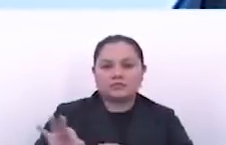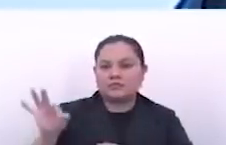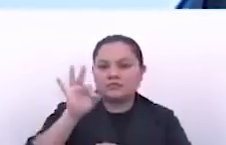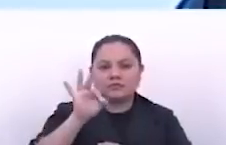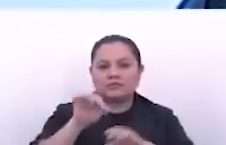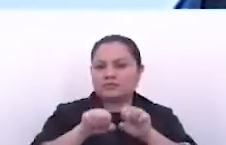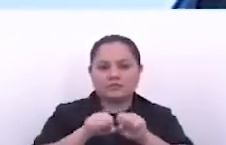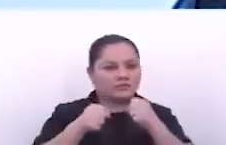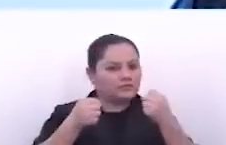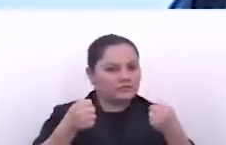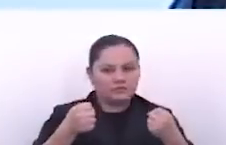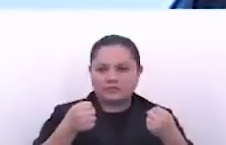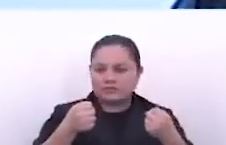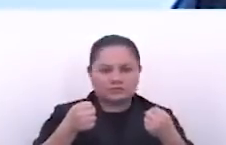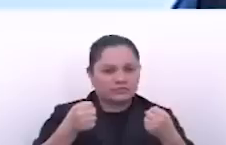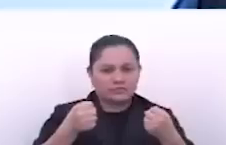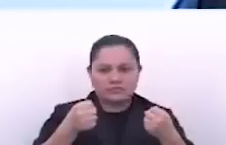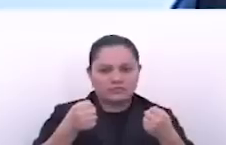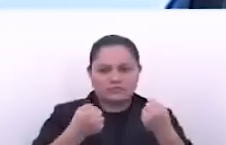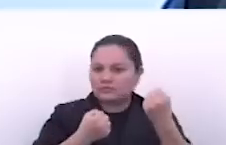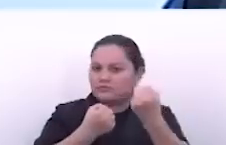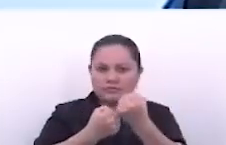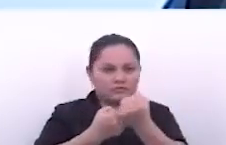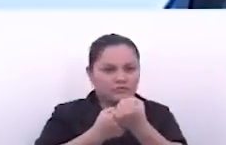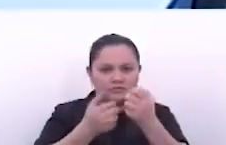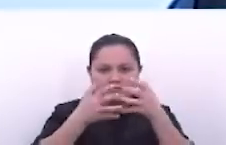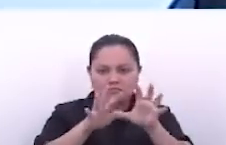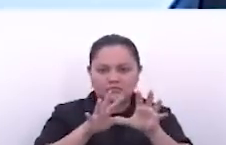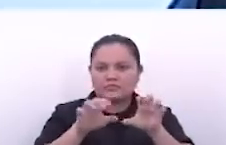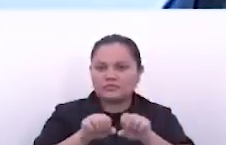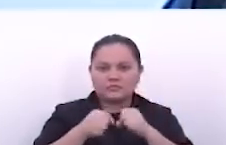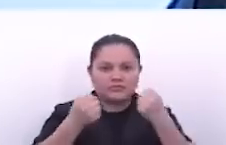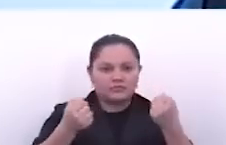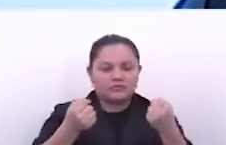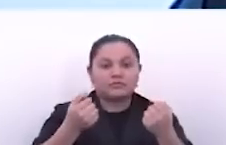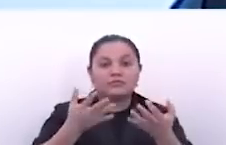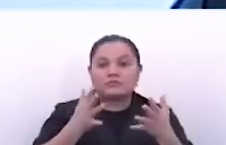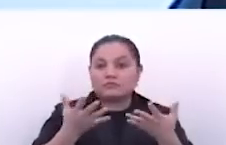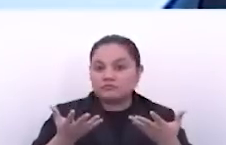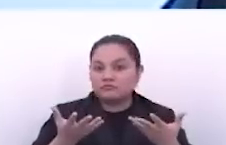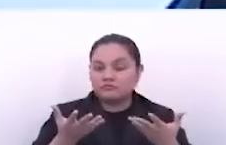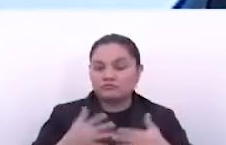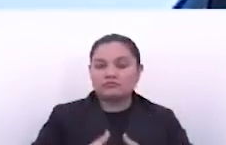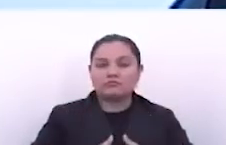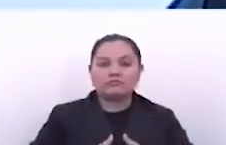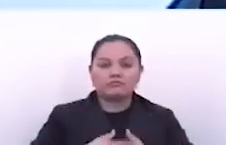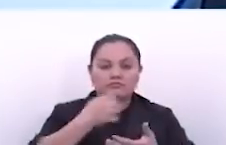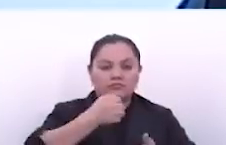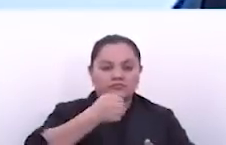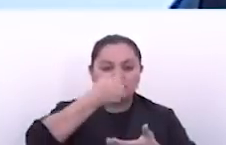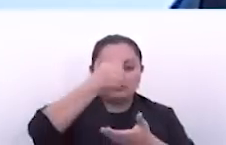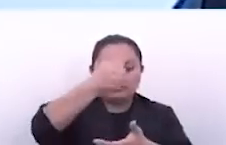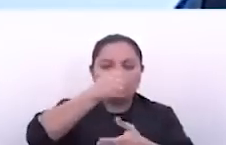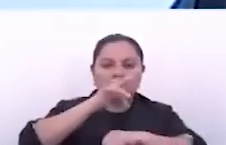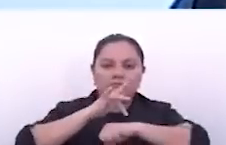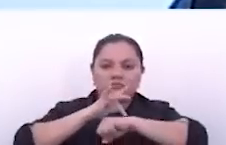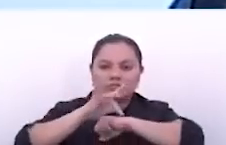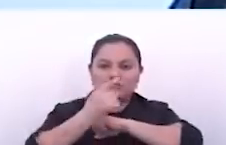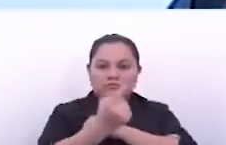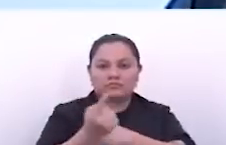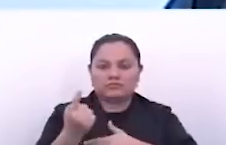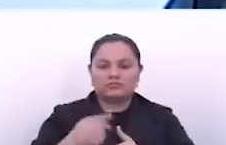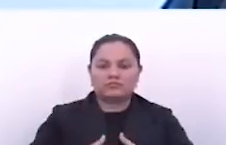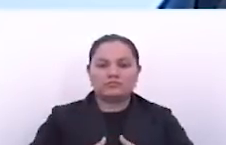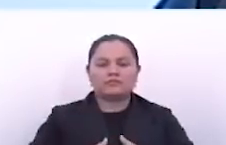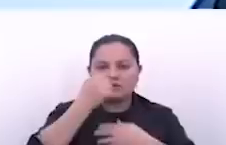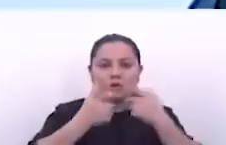lo arruinen. Si no lo quieren apoyar, no lo dañen. Y por lo menos, entreguenle a tiempo a la gente.